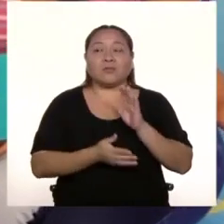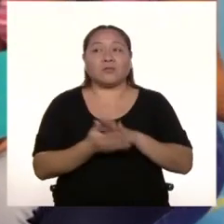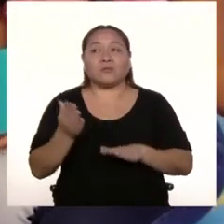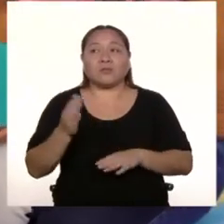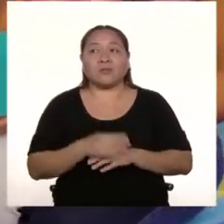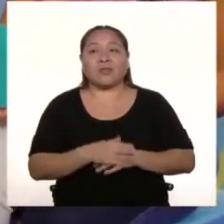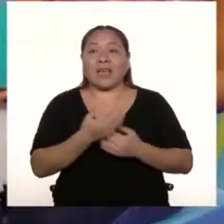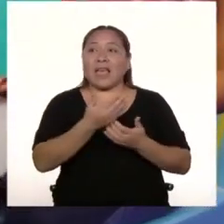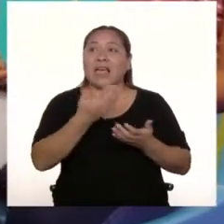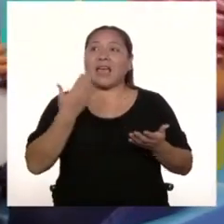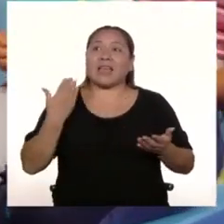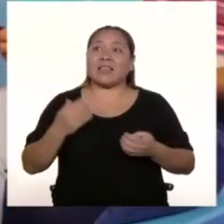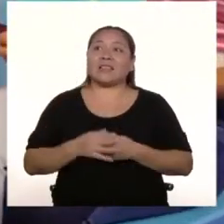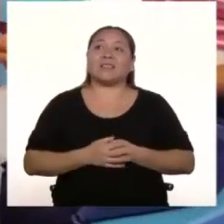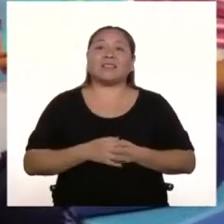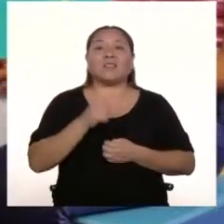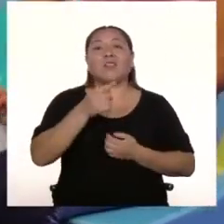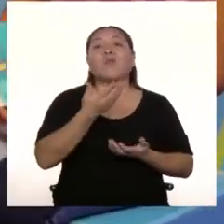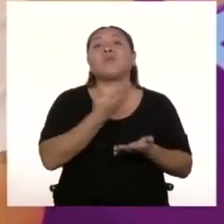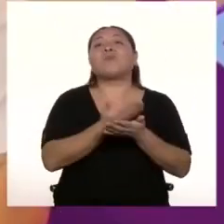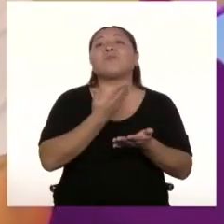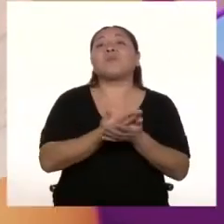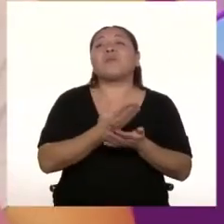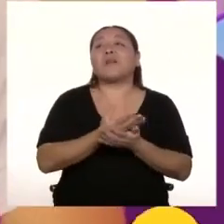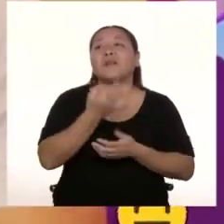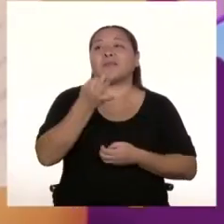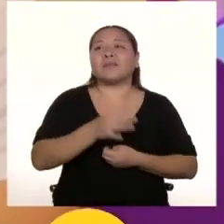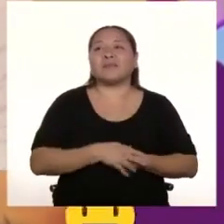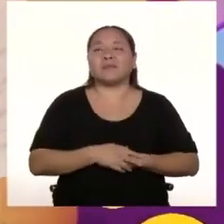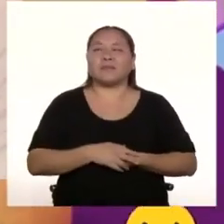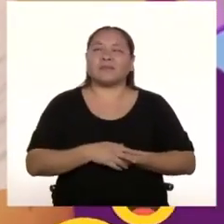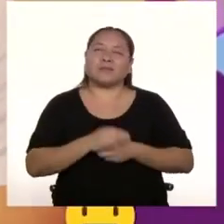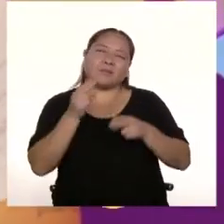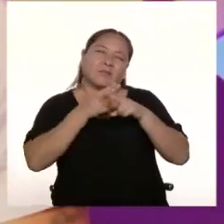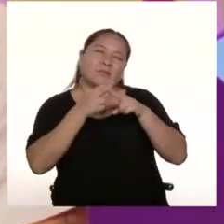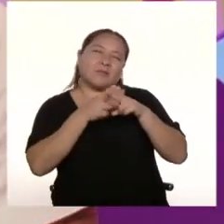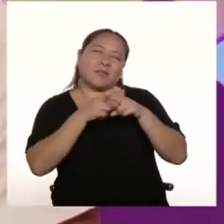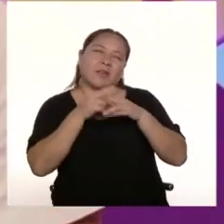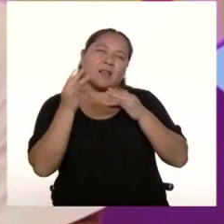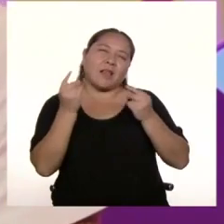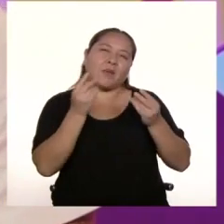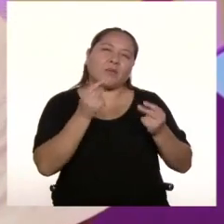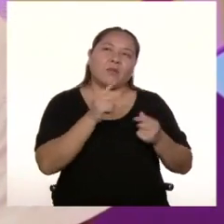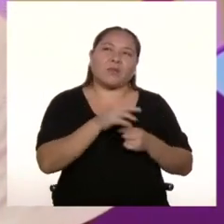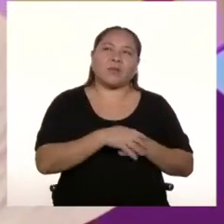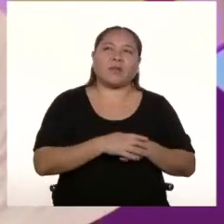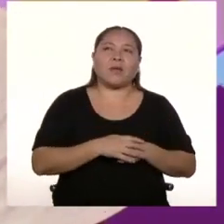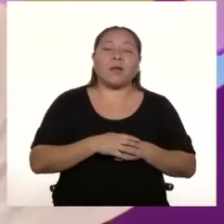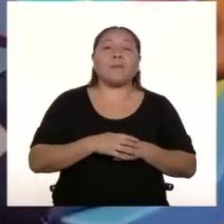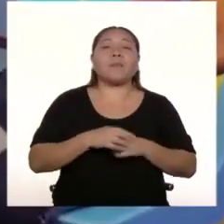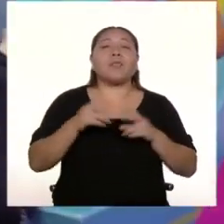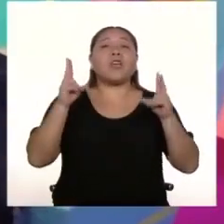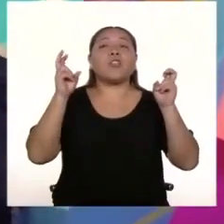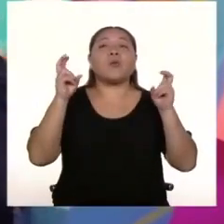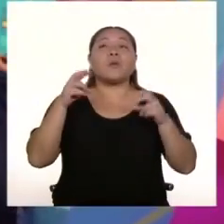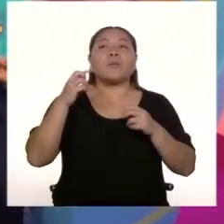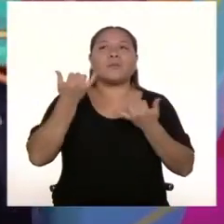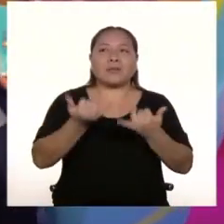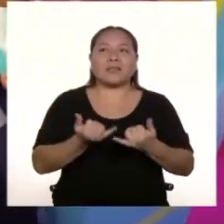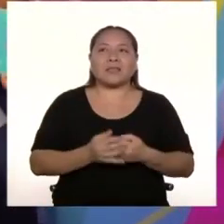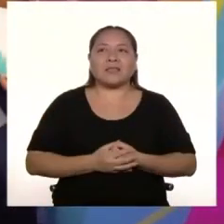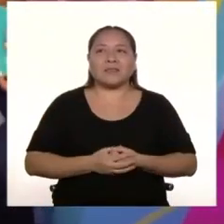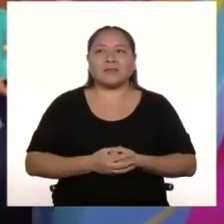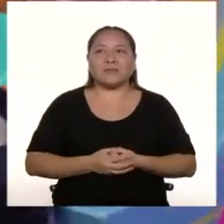antes ¿Nos puedes hacer una demostración? Les puedo rapear un pedacito De una canción Que se llama Presente Y dice así